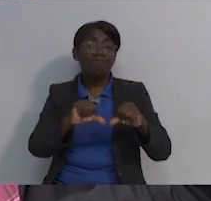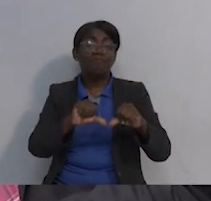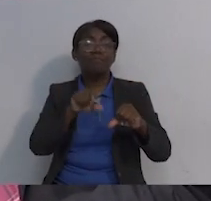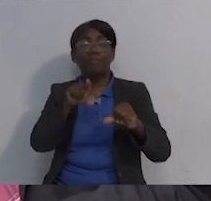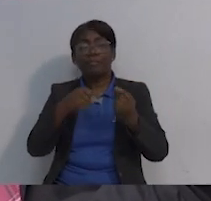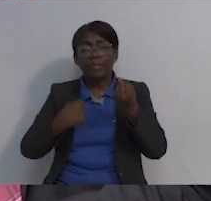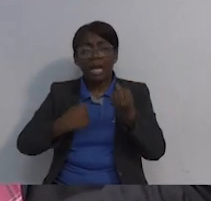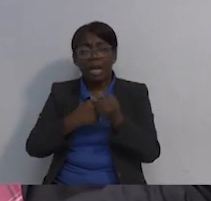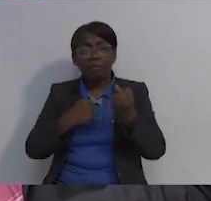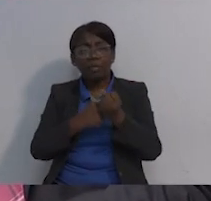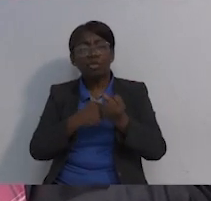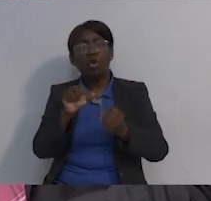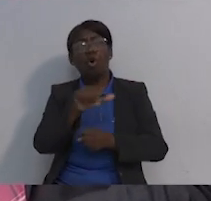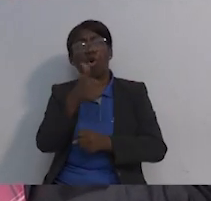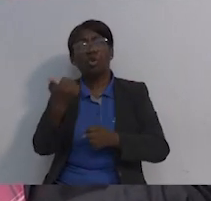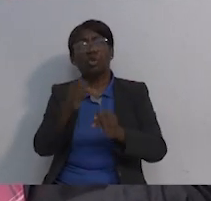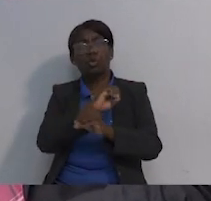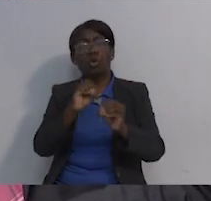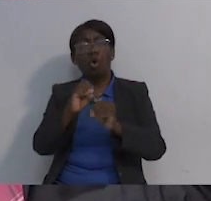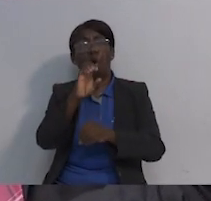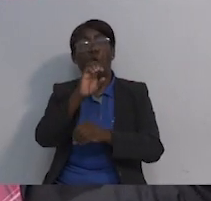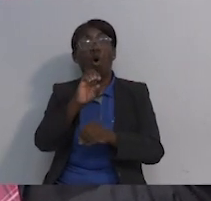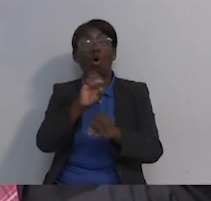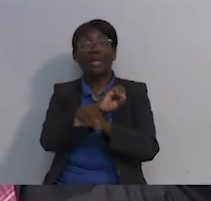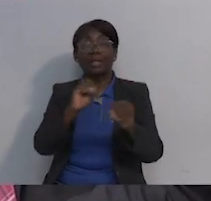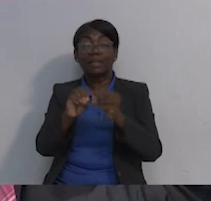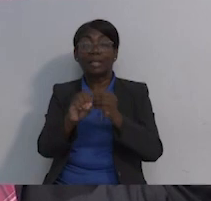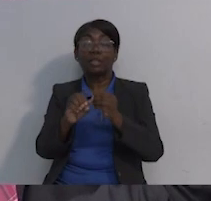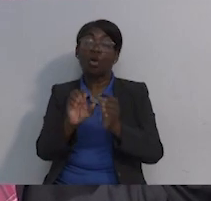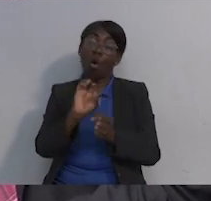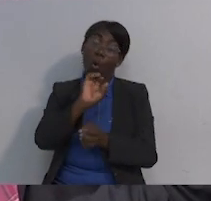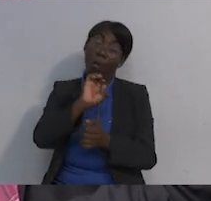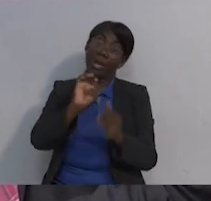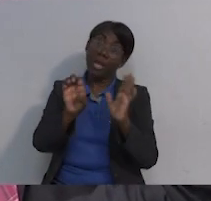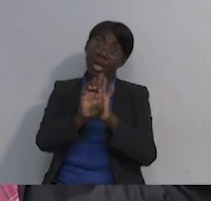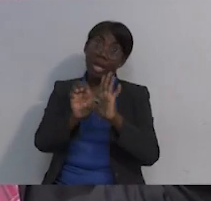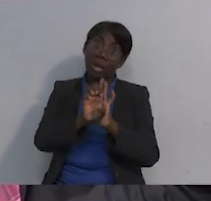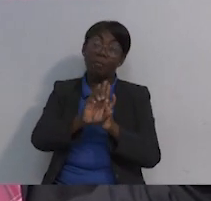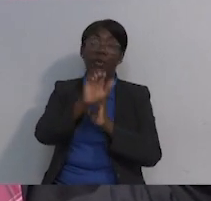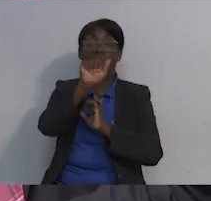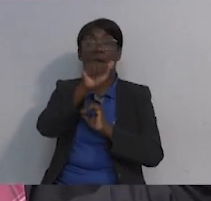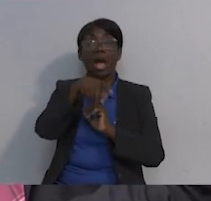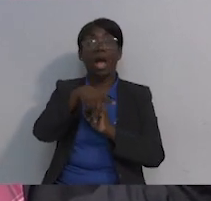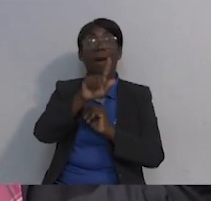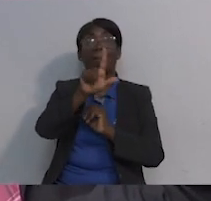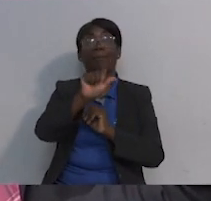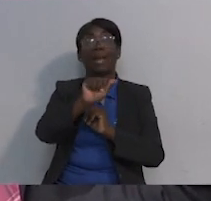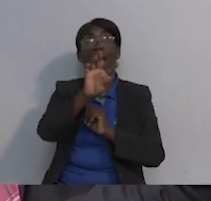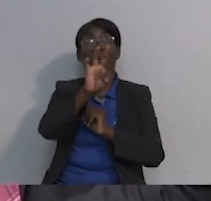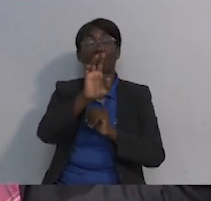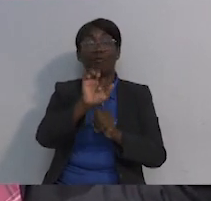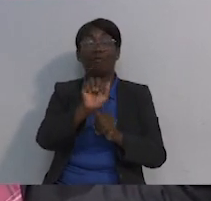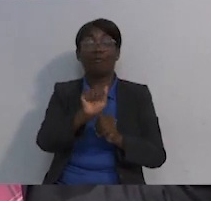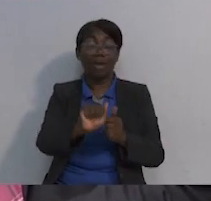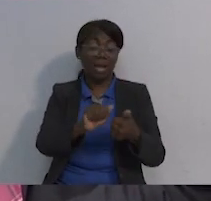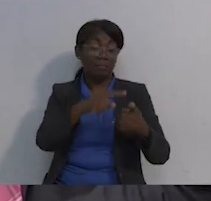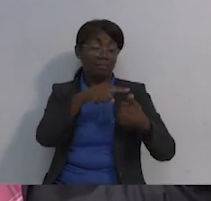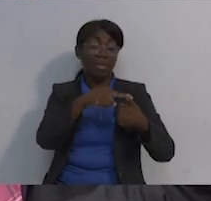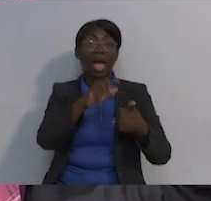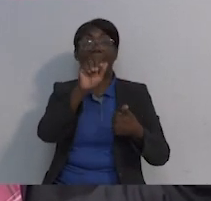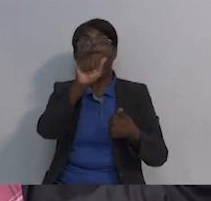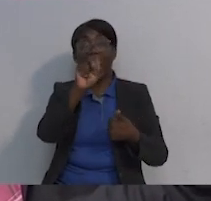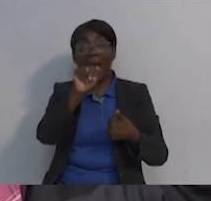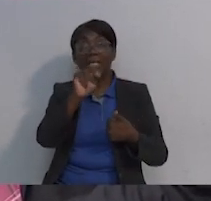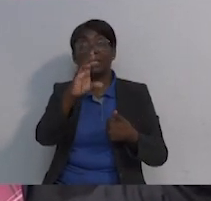fallando, pues hay apoyo en otras organizaciones como ONG, como por ejemplo a PLAFA o por ejemplo a ANSEC,